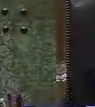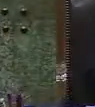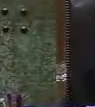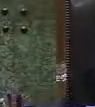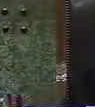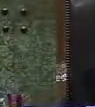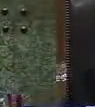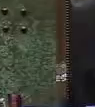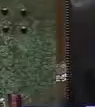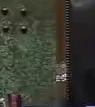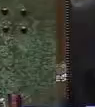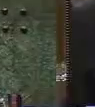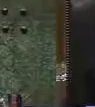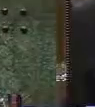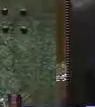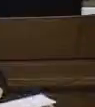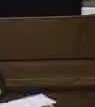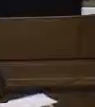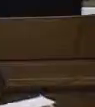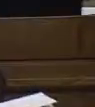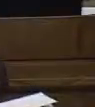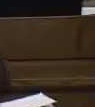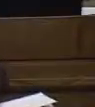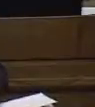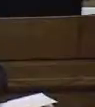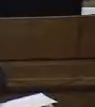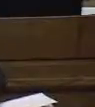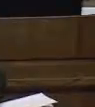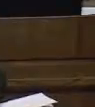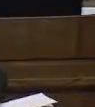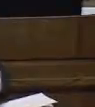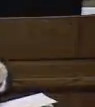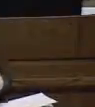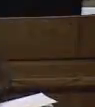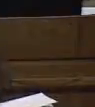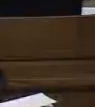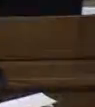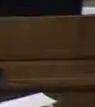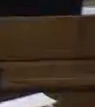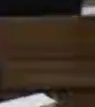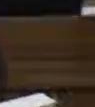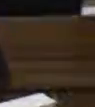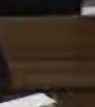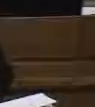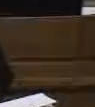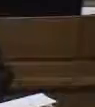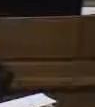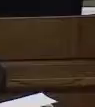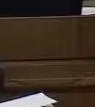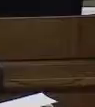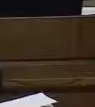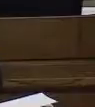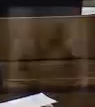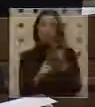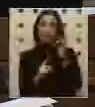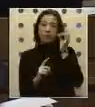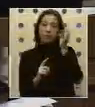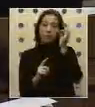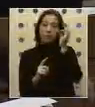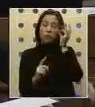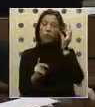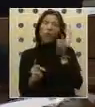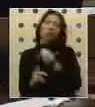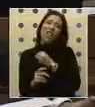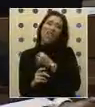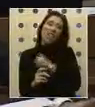Presidente, tal y cual lo ha señalado la diputada Vidal, Comisión de Cultura de la Cámara de Diputados tomó conocimiento de esta